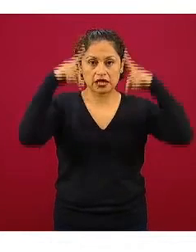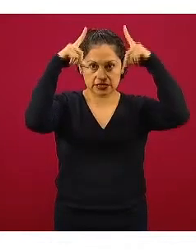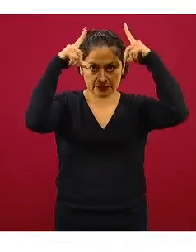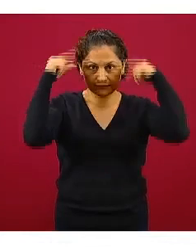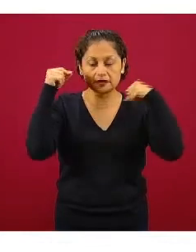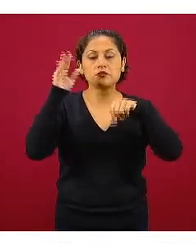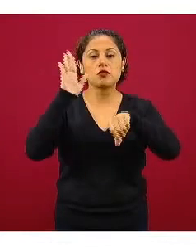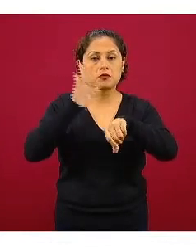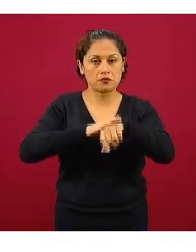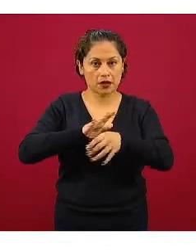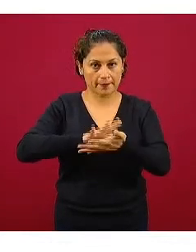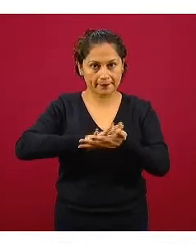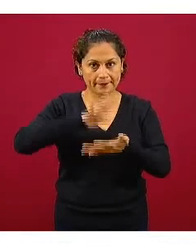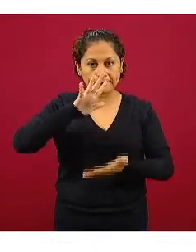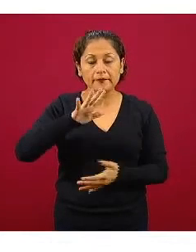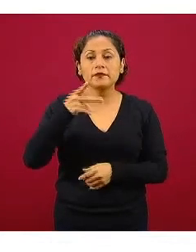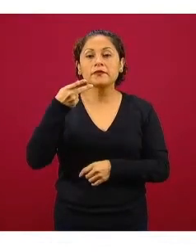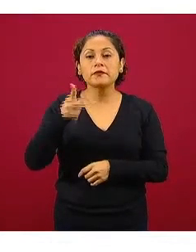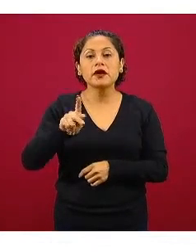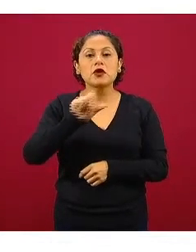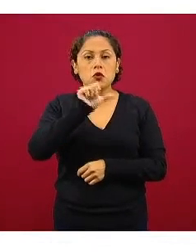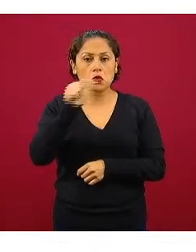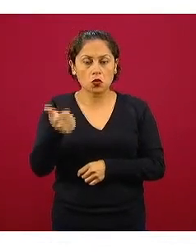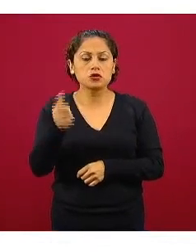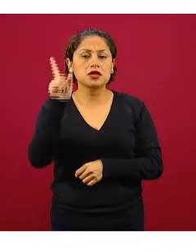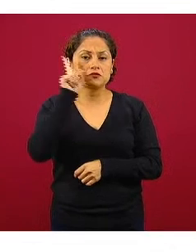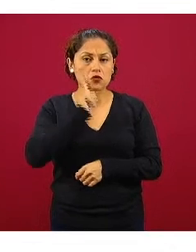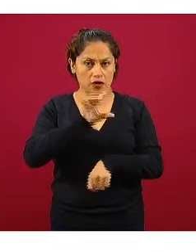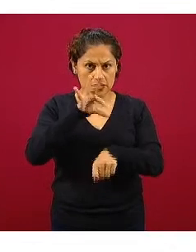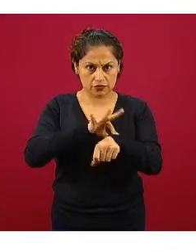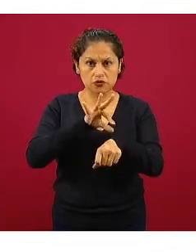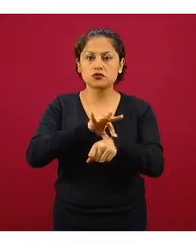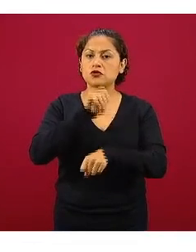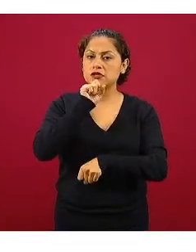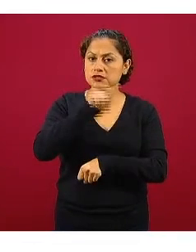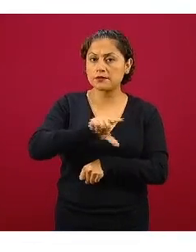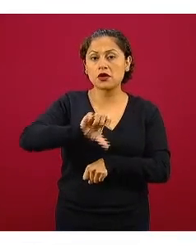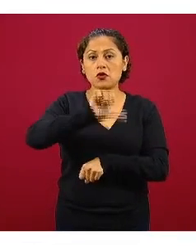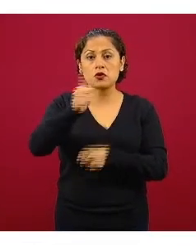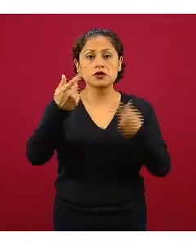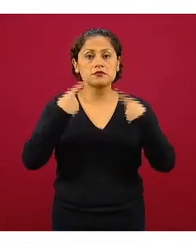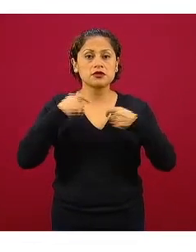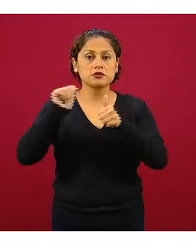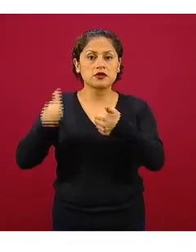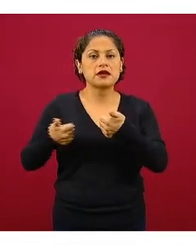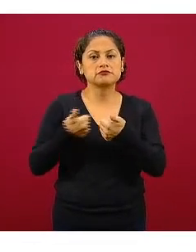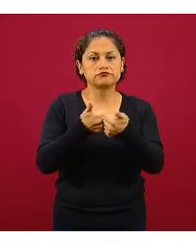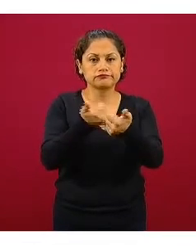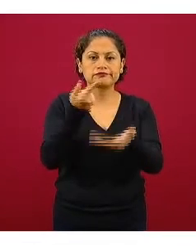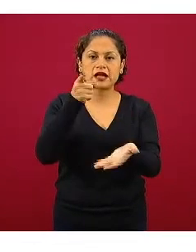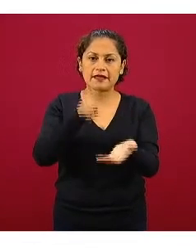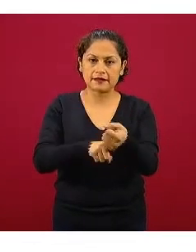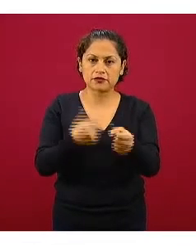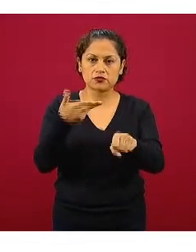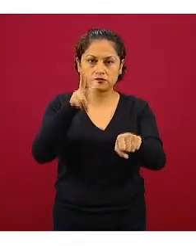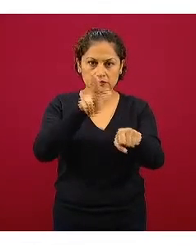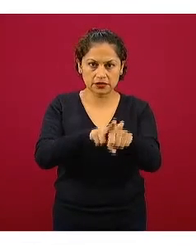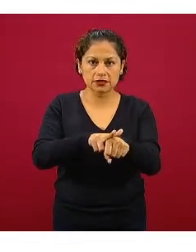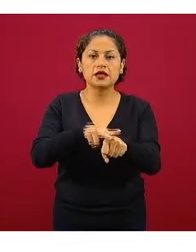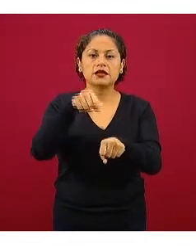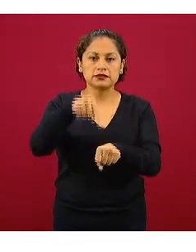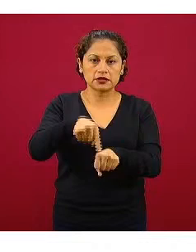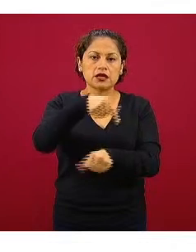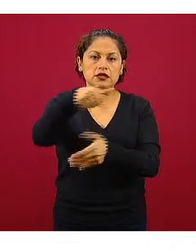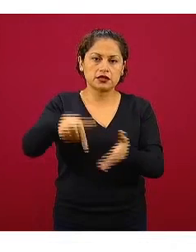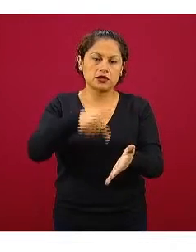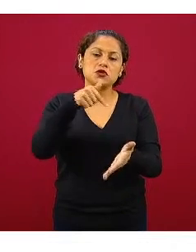hay diversas médicas y otro personal auxiliar de apoyo en los hospitales que ha tenido la afectación